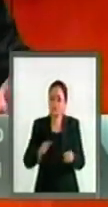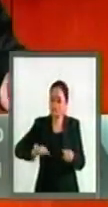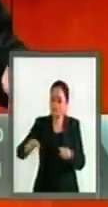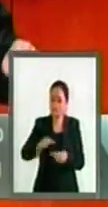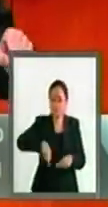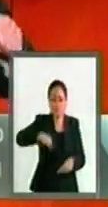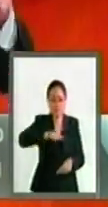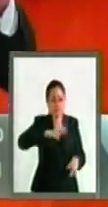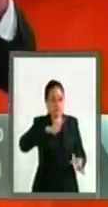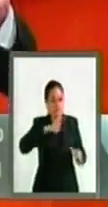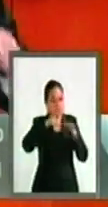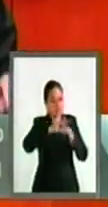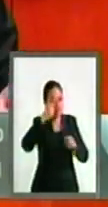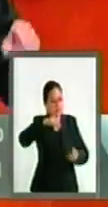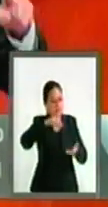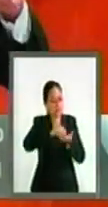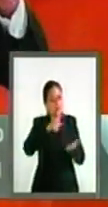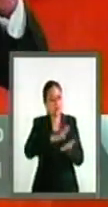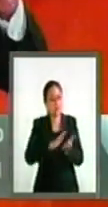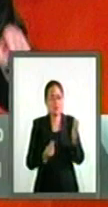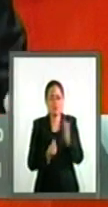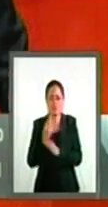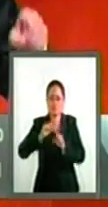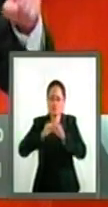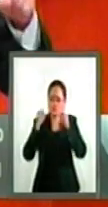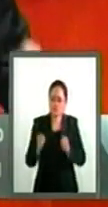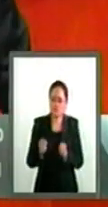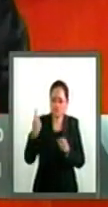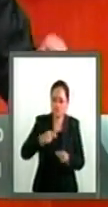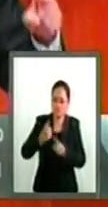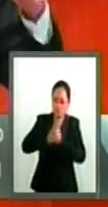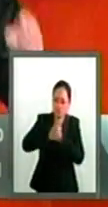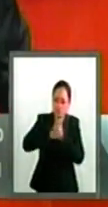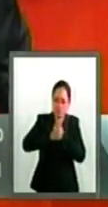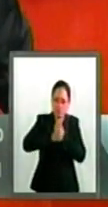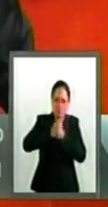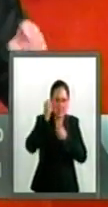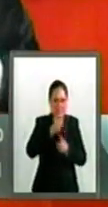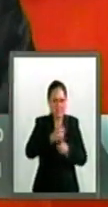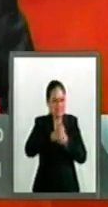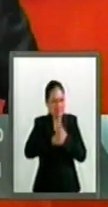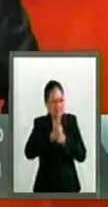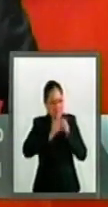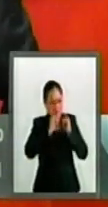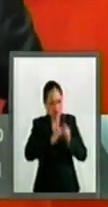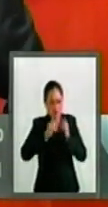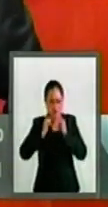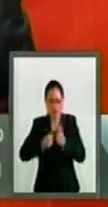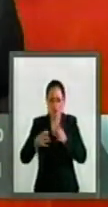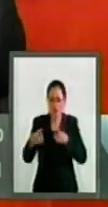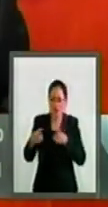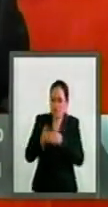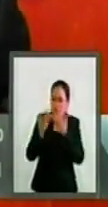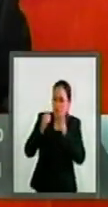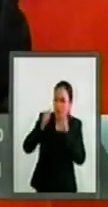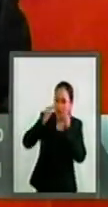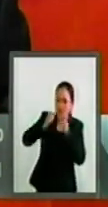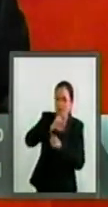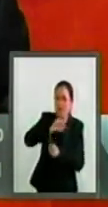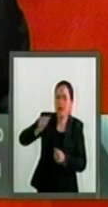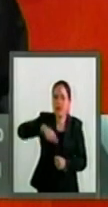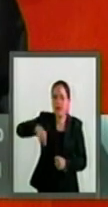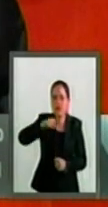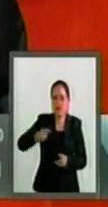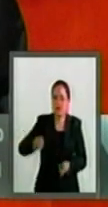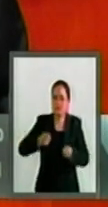pueblo mexicano para establecer un sistema de competencia individualista sin contemplación de